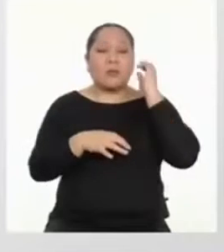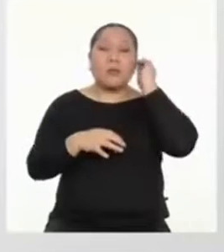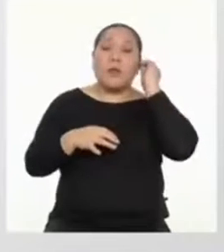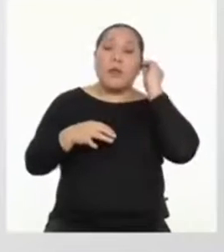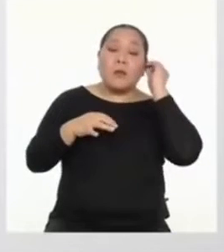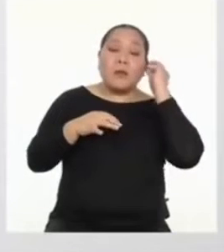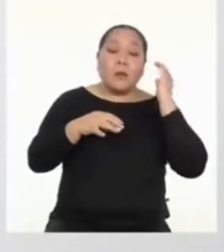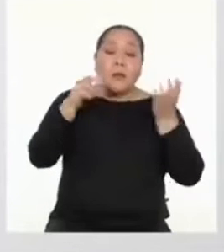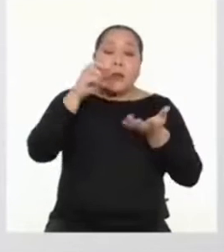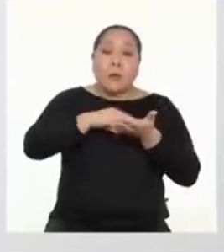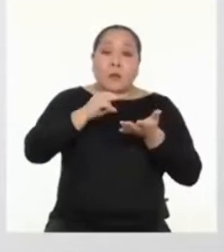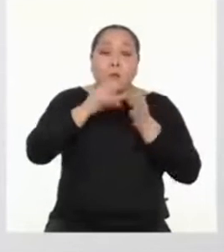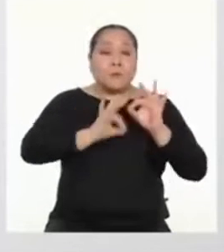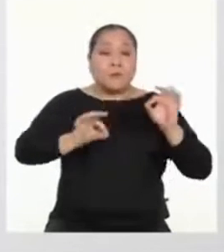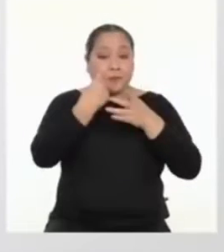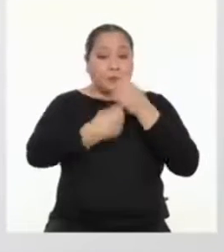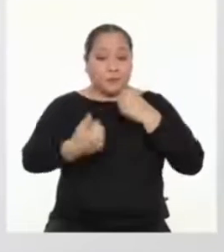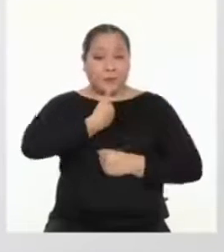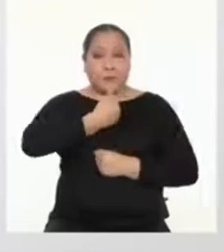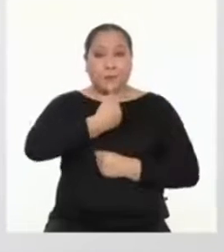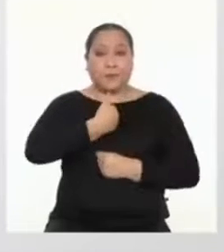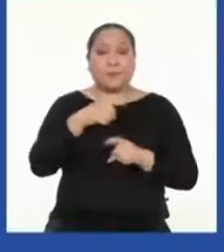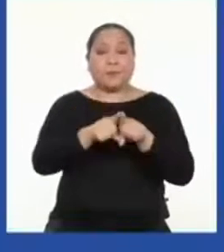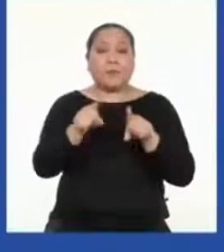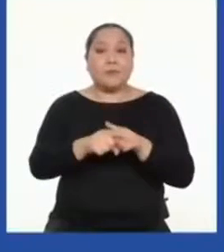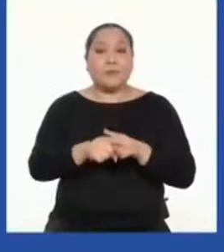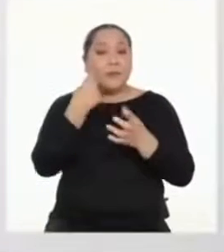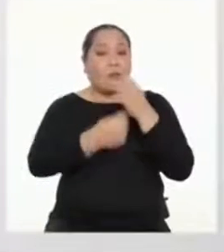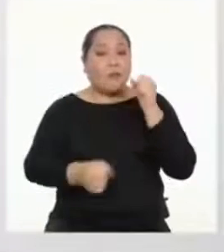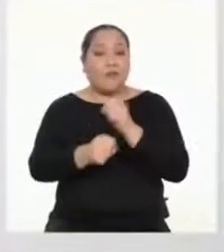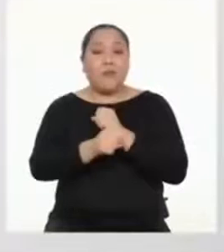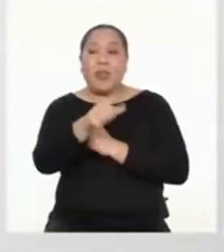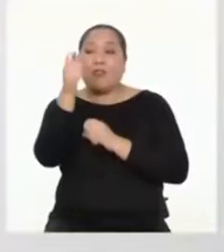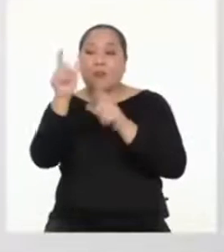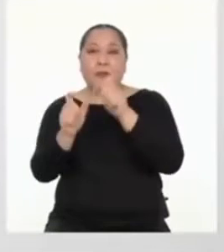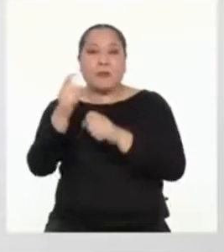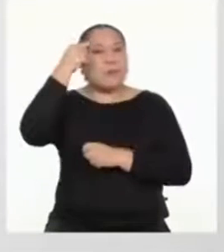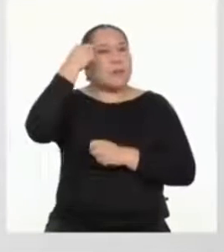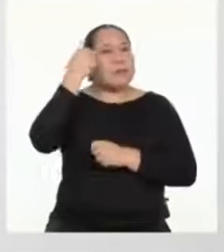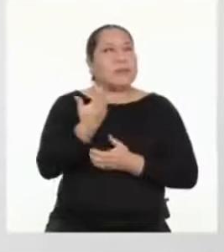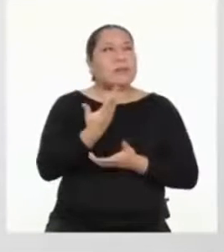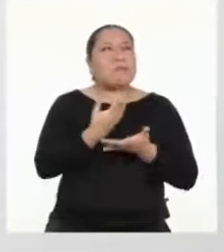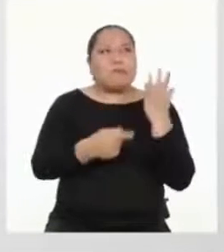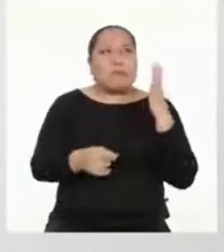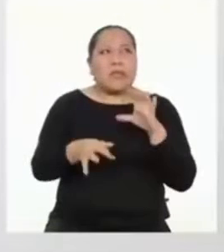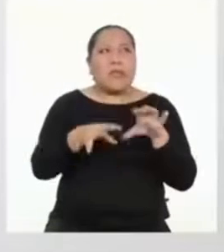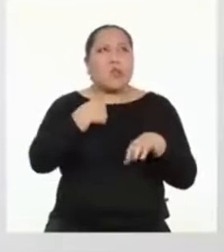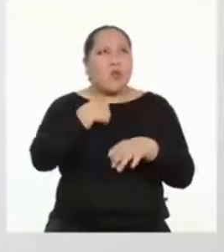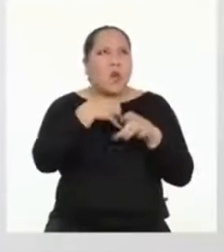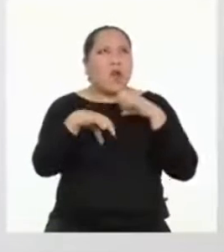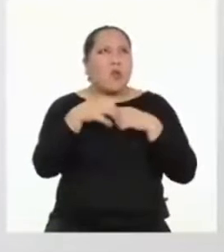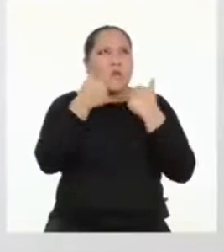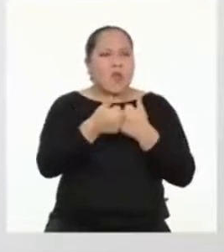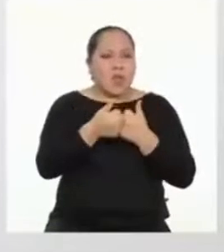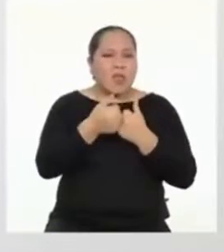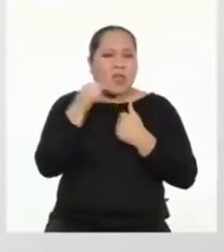es confiar en uno mismo, pero también en los demás. Pensar qué cosas hacemos bien